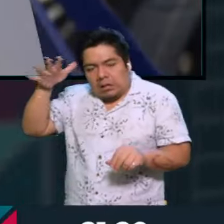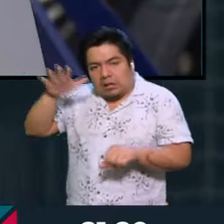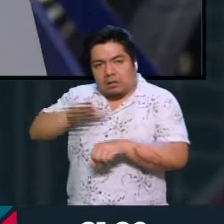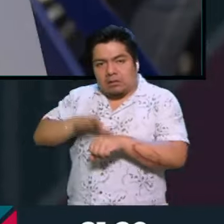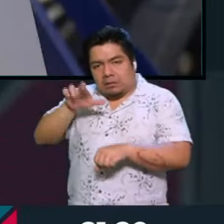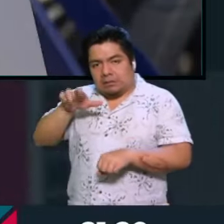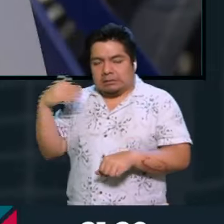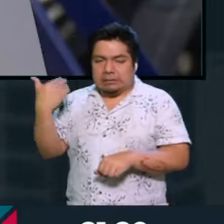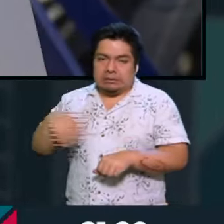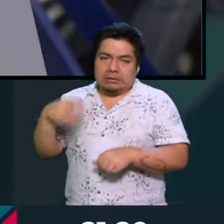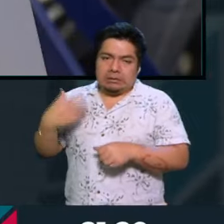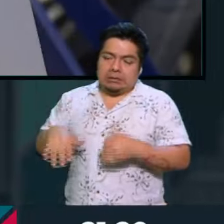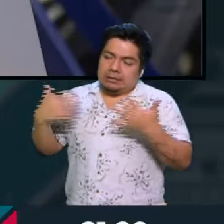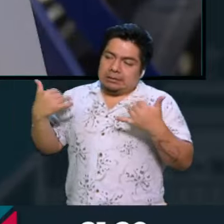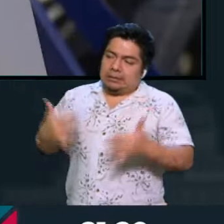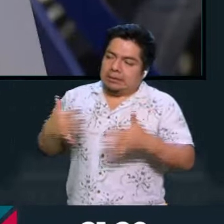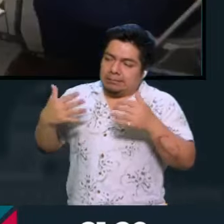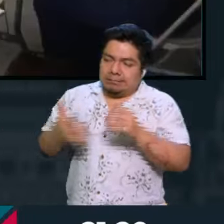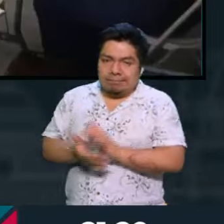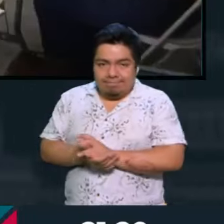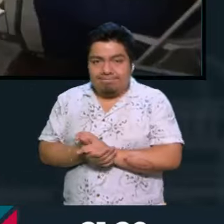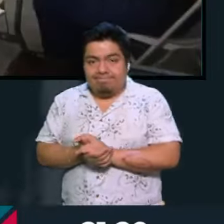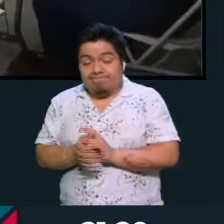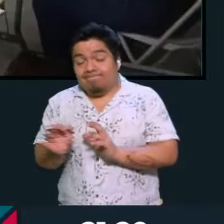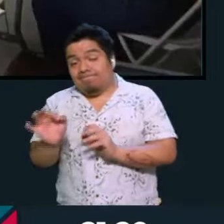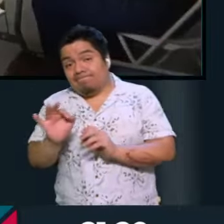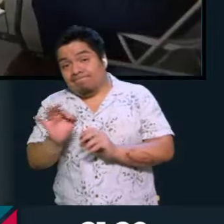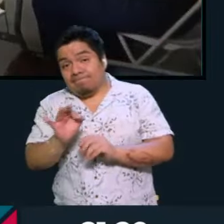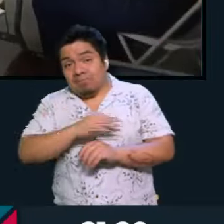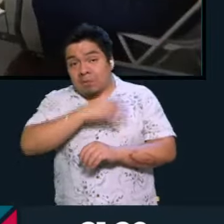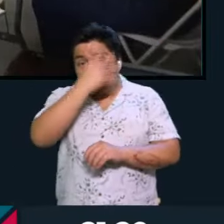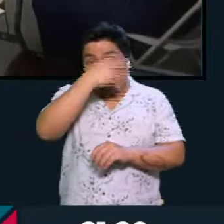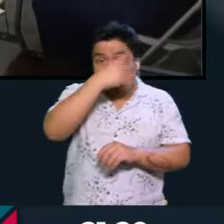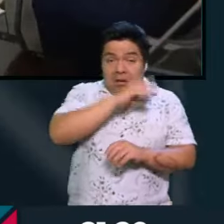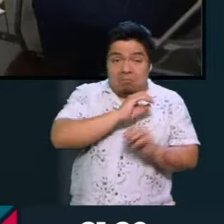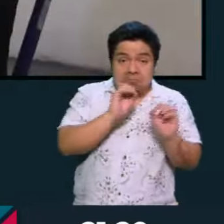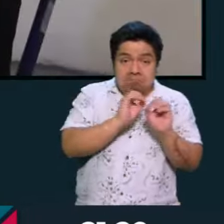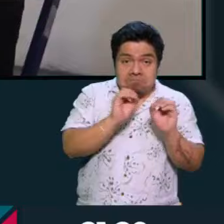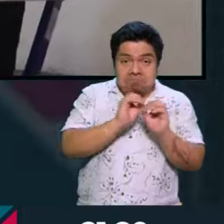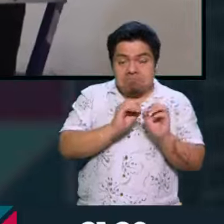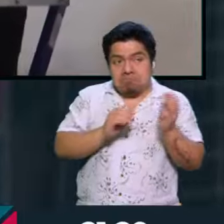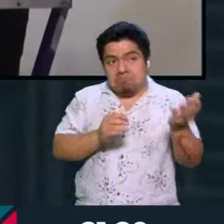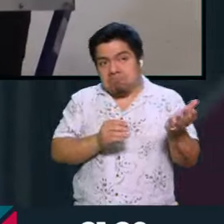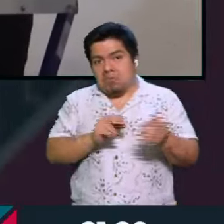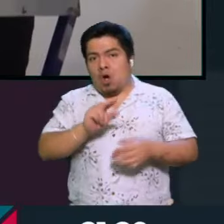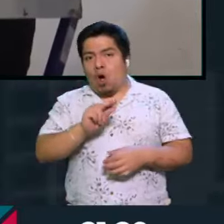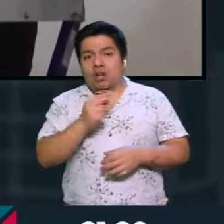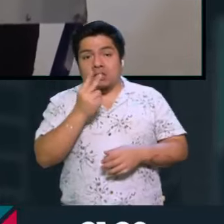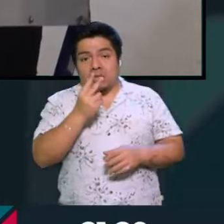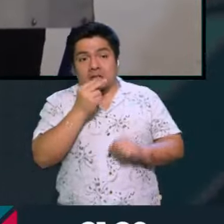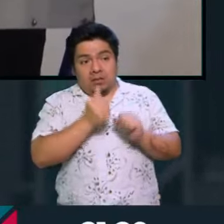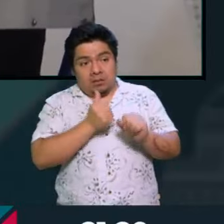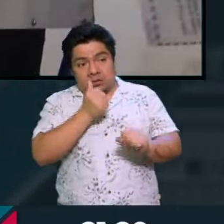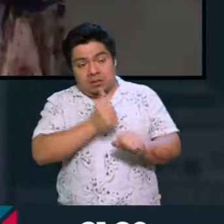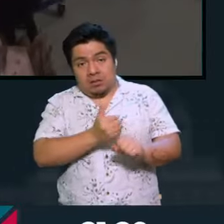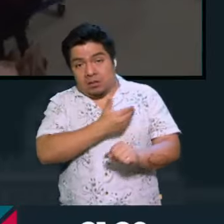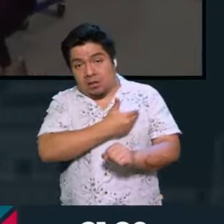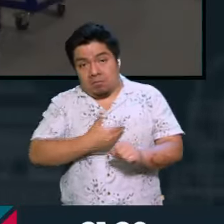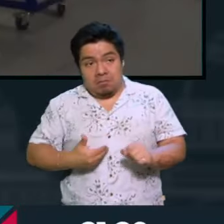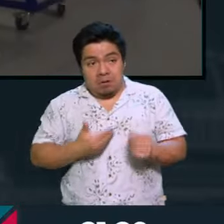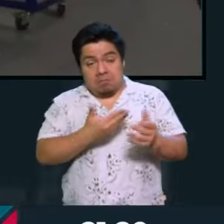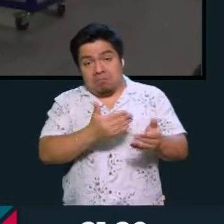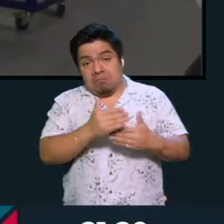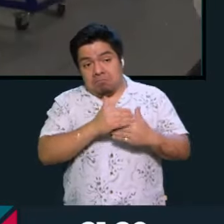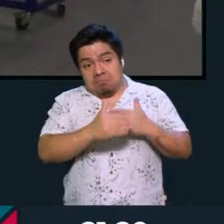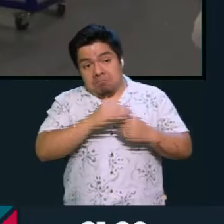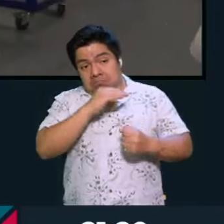eso sí le pesó, ¿no? Sí le pesó, a lo mejor a Donald Trump no le pesa, pero él acabaría con 82 años este